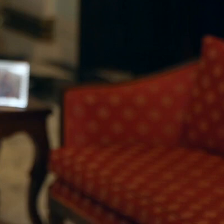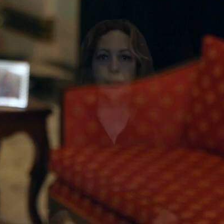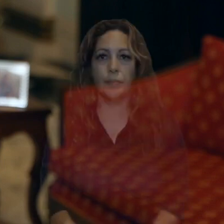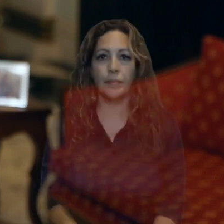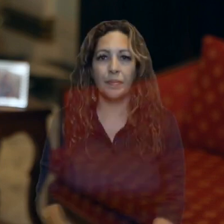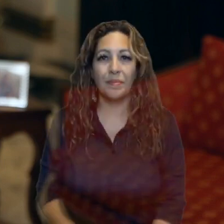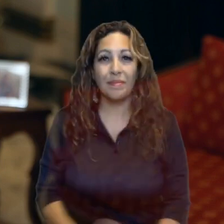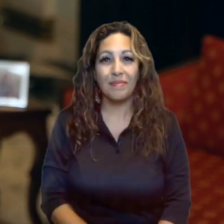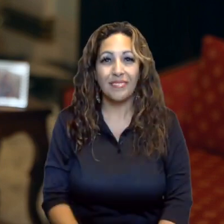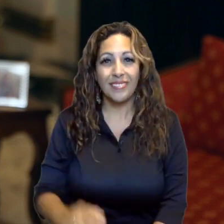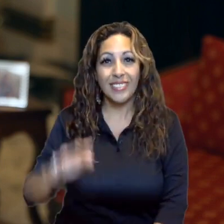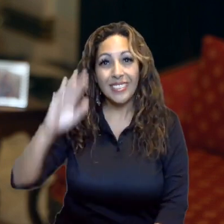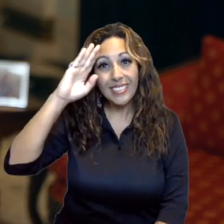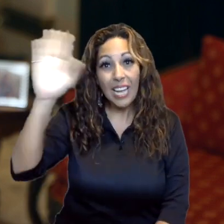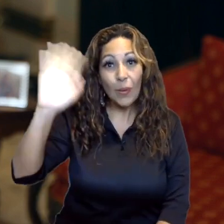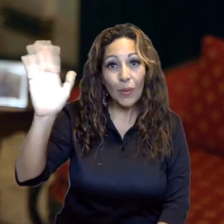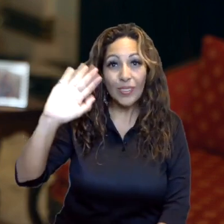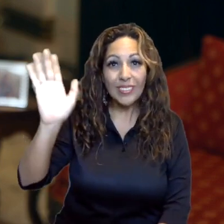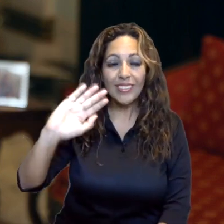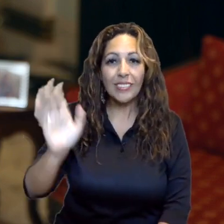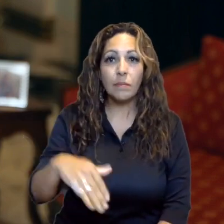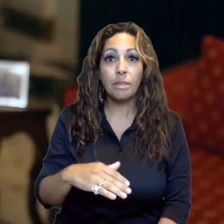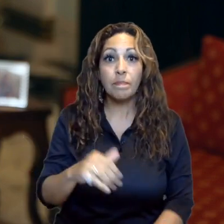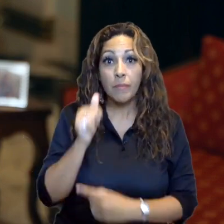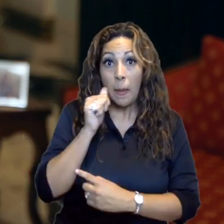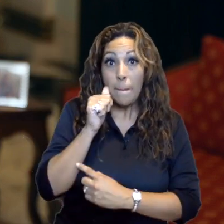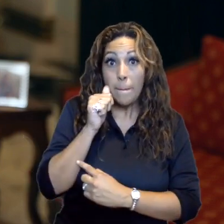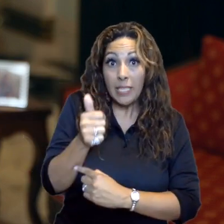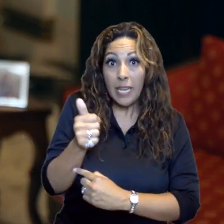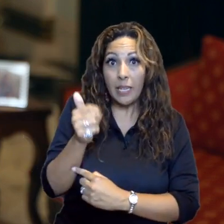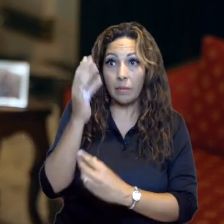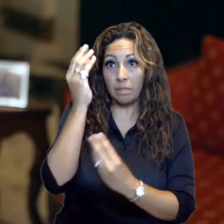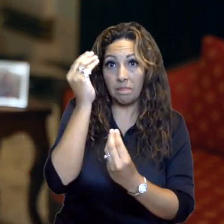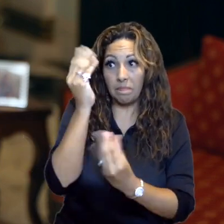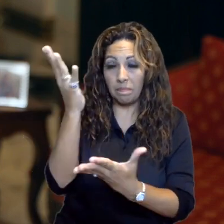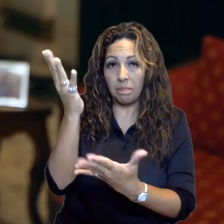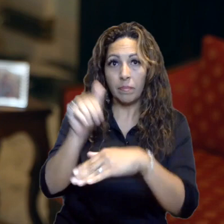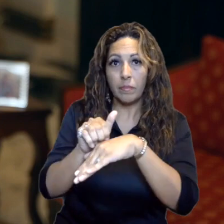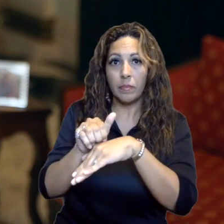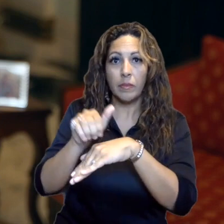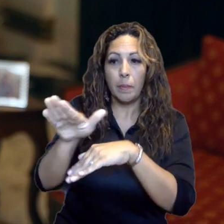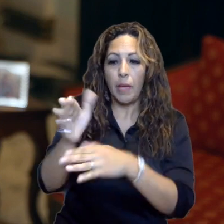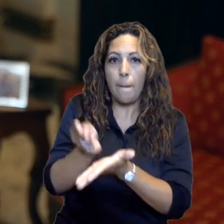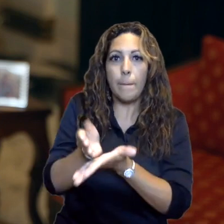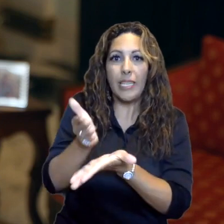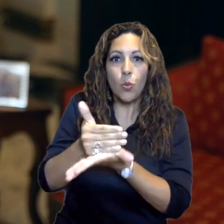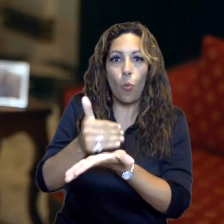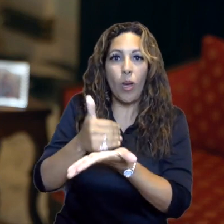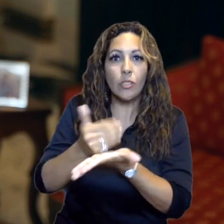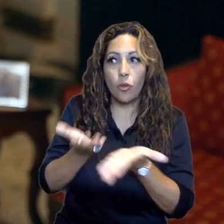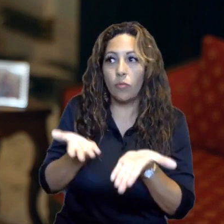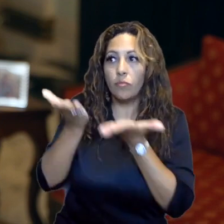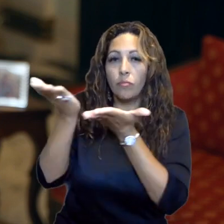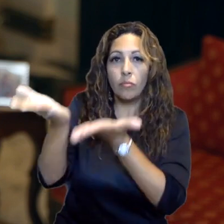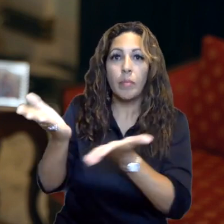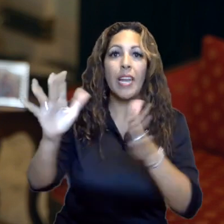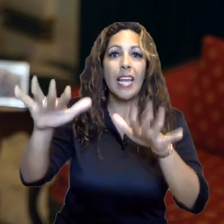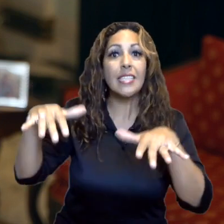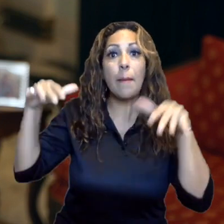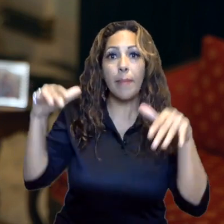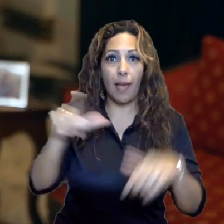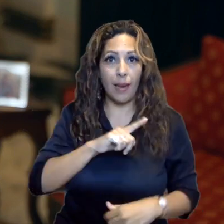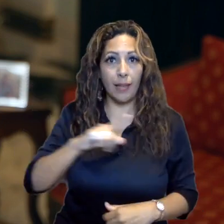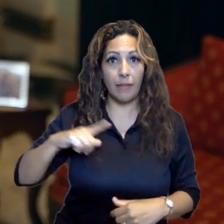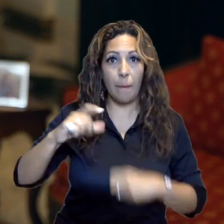Saludos a todas y todos. En el día de mañana estaré enviando una resolución de presupuesto a la Asamblea Legislativa